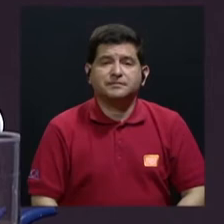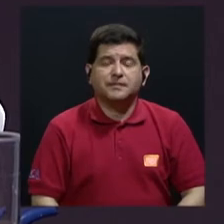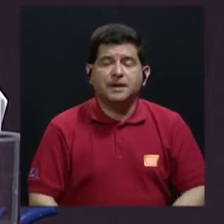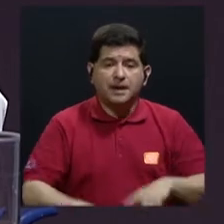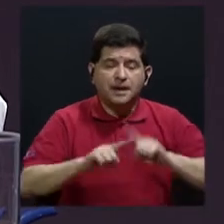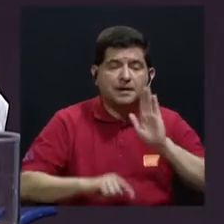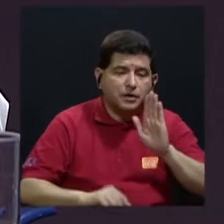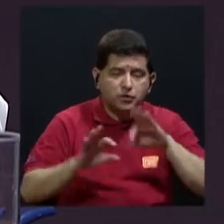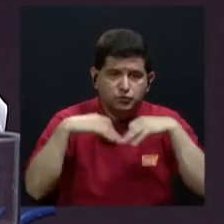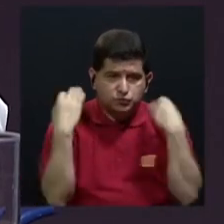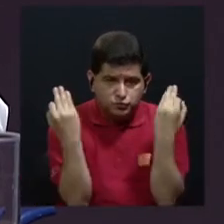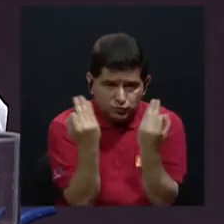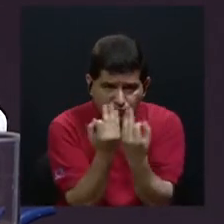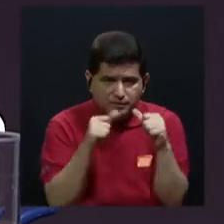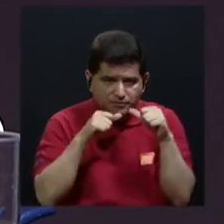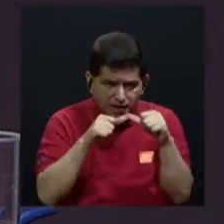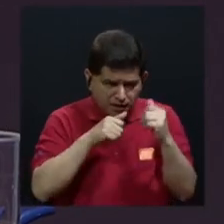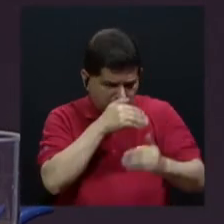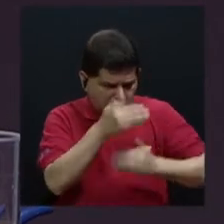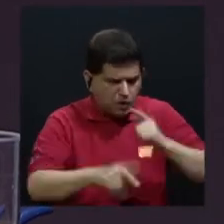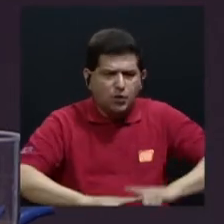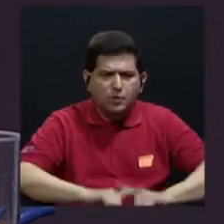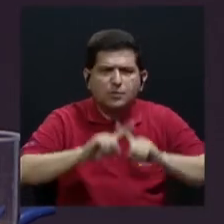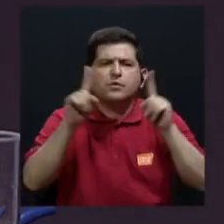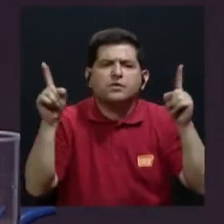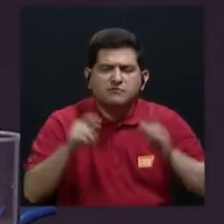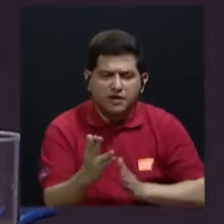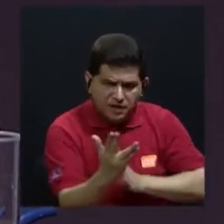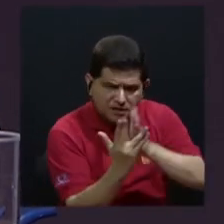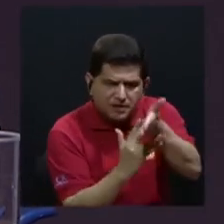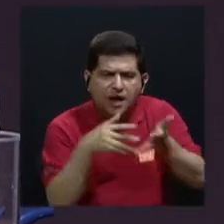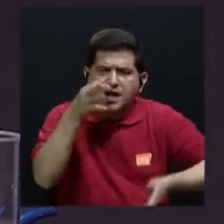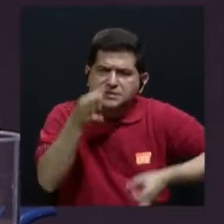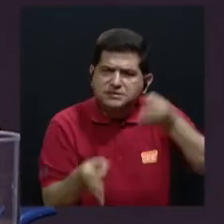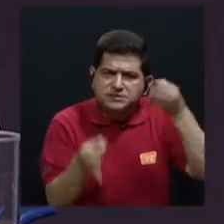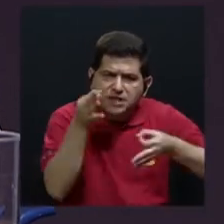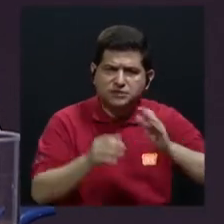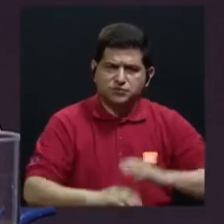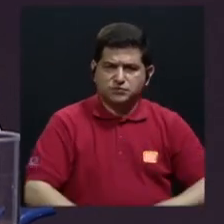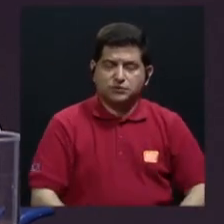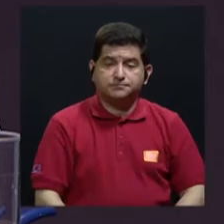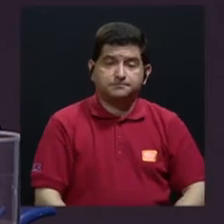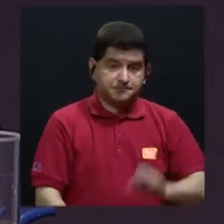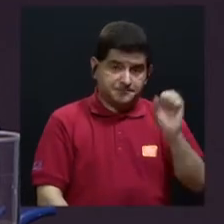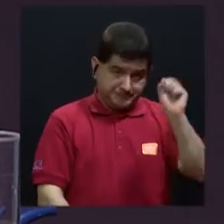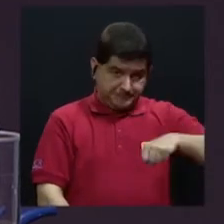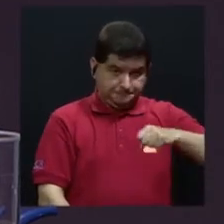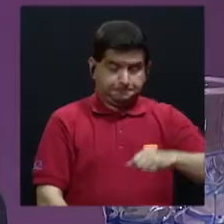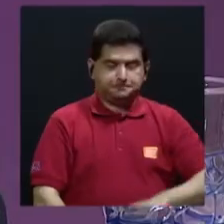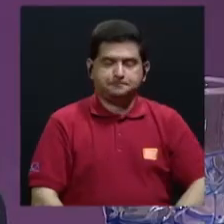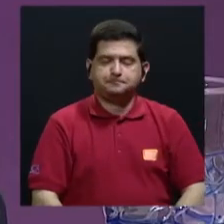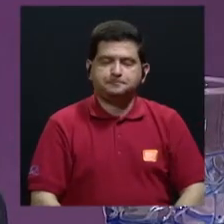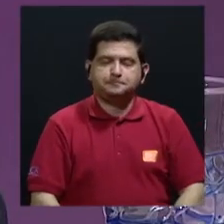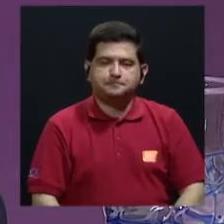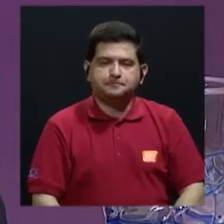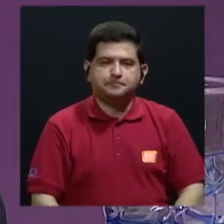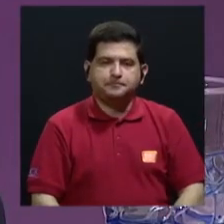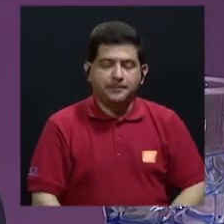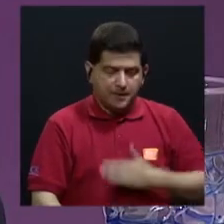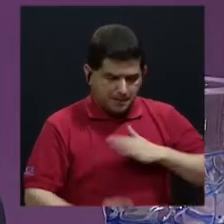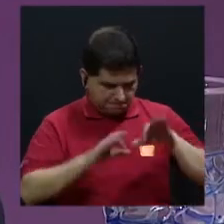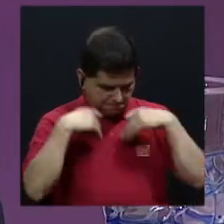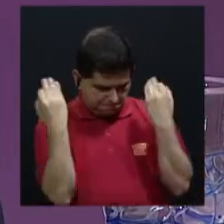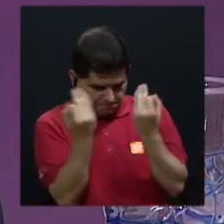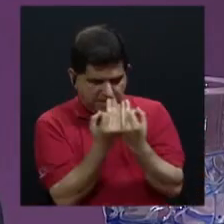tu familia siguió un camino distinto para acceder a la justicia. Sí. Bueno, toda mi